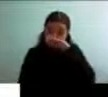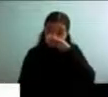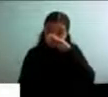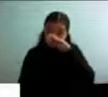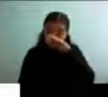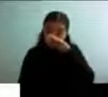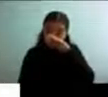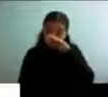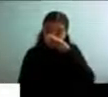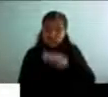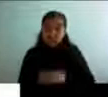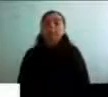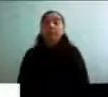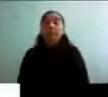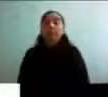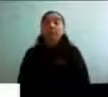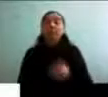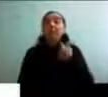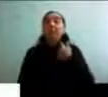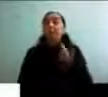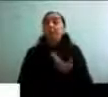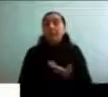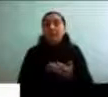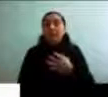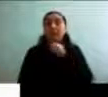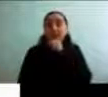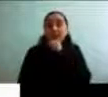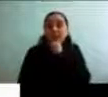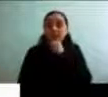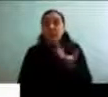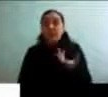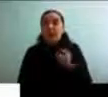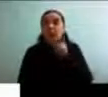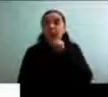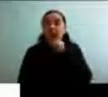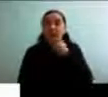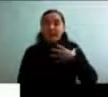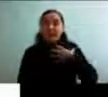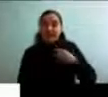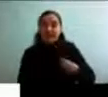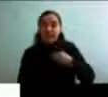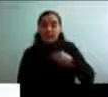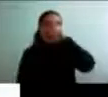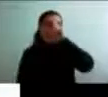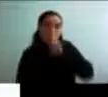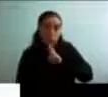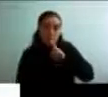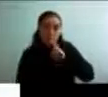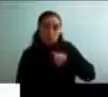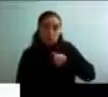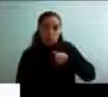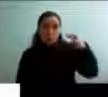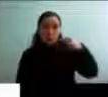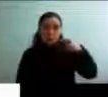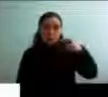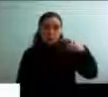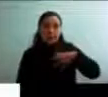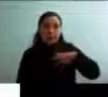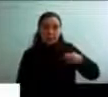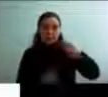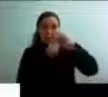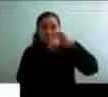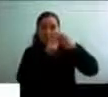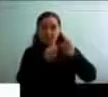personas que tenemos hijos, el cómo, el rol parental necesariamente tiene que ir